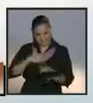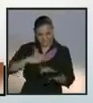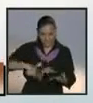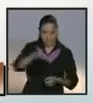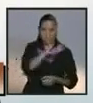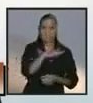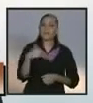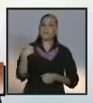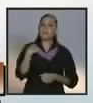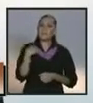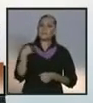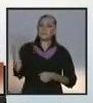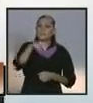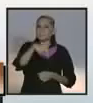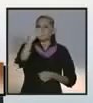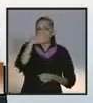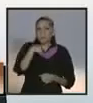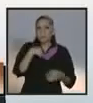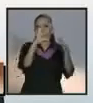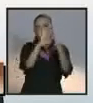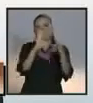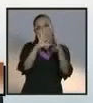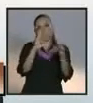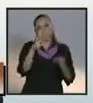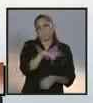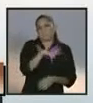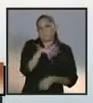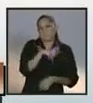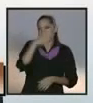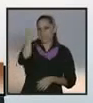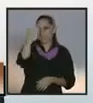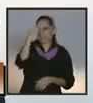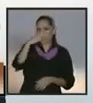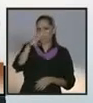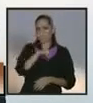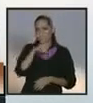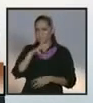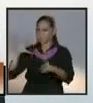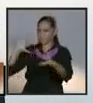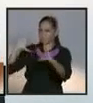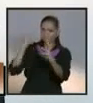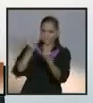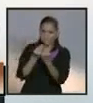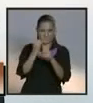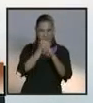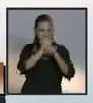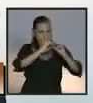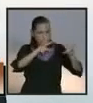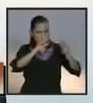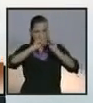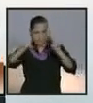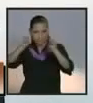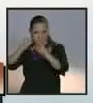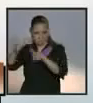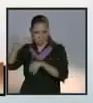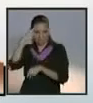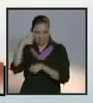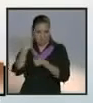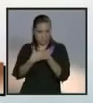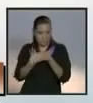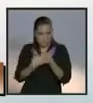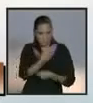mi experiencia en este recorrido que he venido haciendo a lo largo de esta campaña y donde hay una constante en lo que vengo